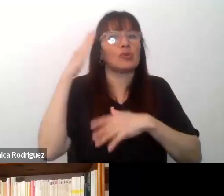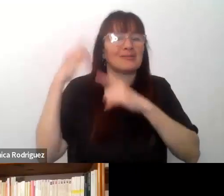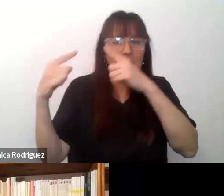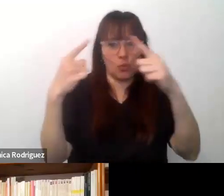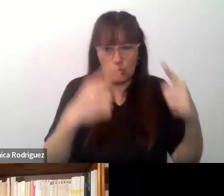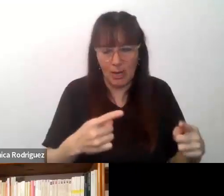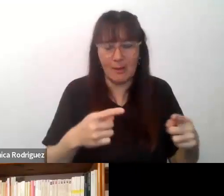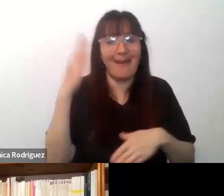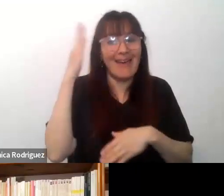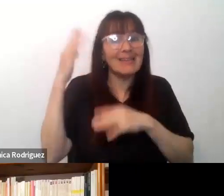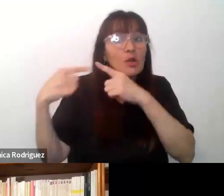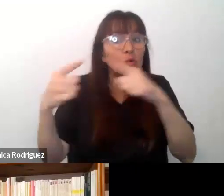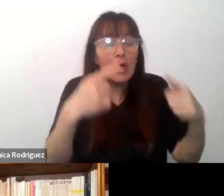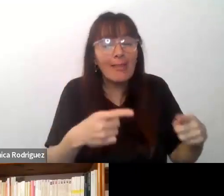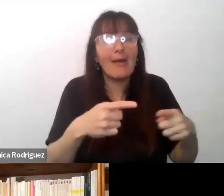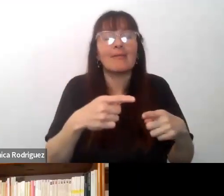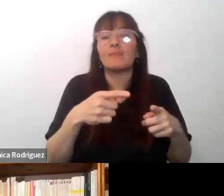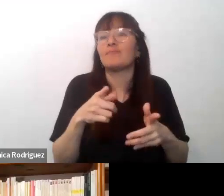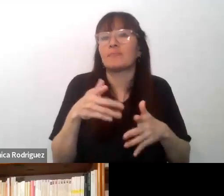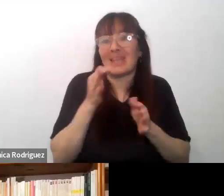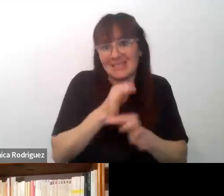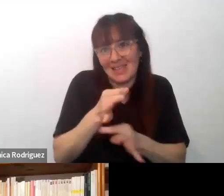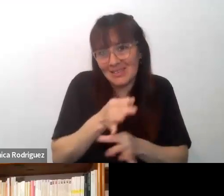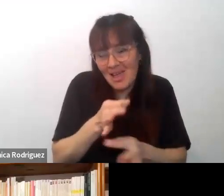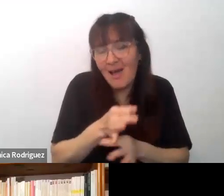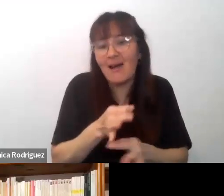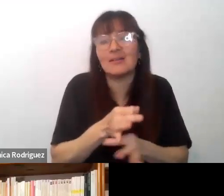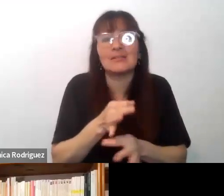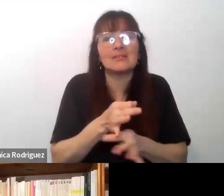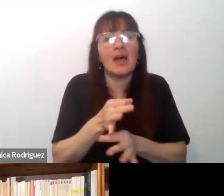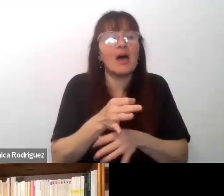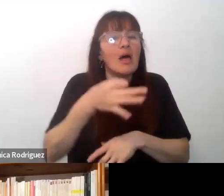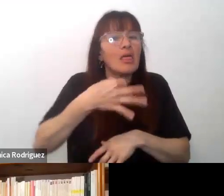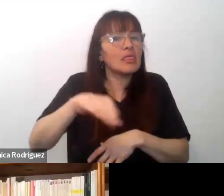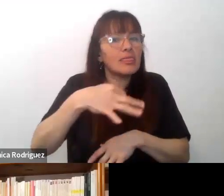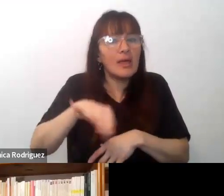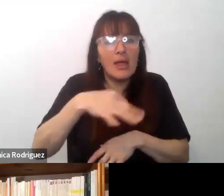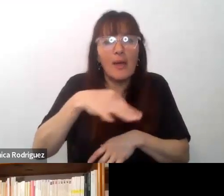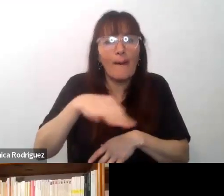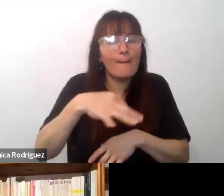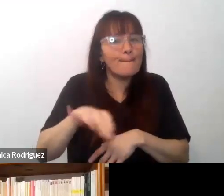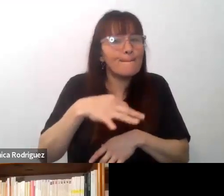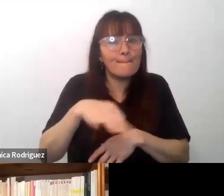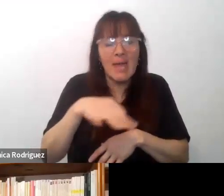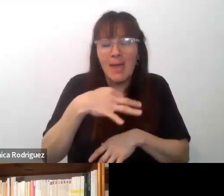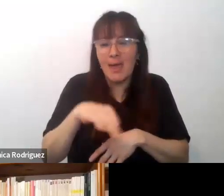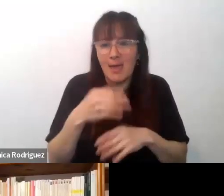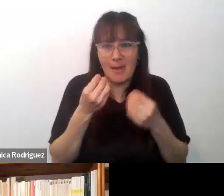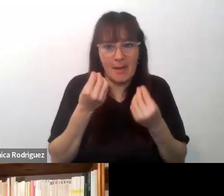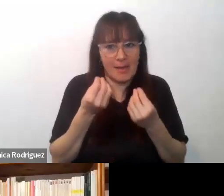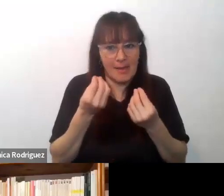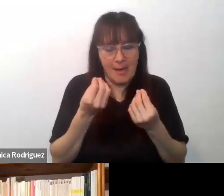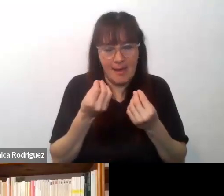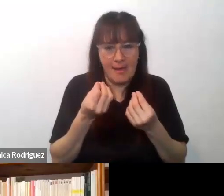debe ser o la enseñanza o de la interculturalidad debe estar enraizada en lo